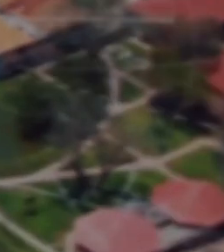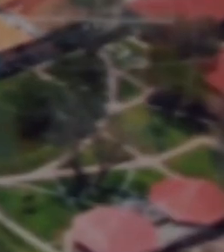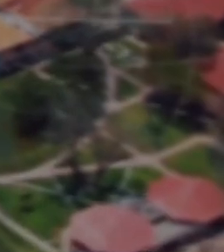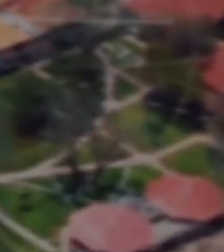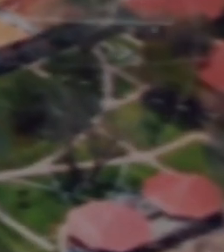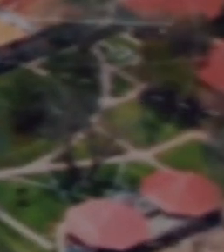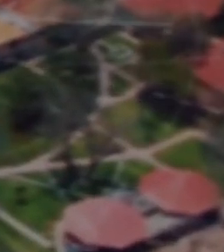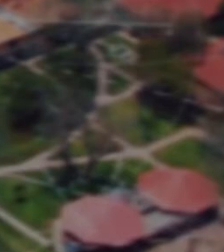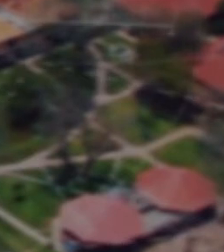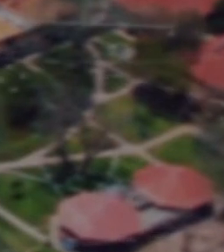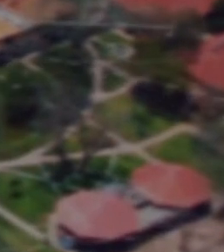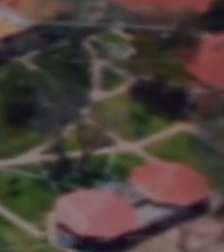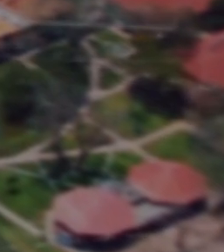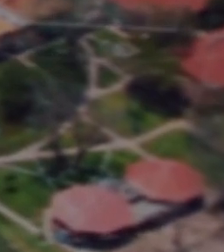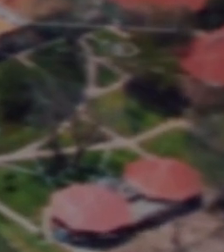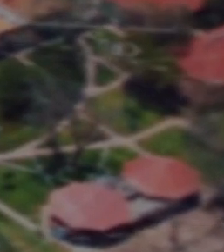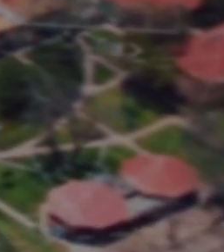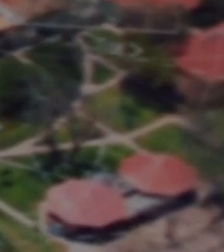Gracias por ver el video.